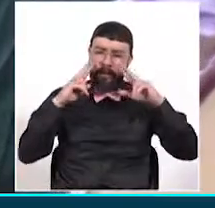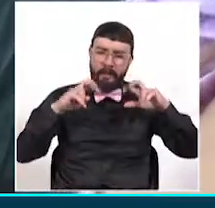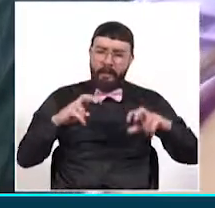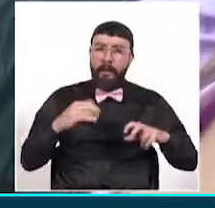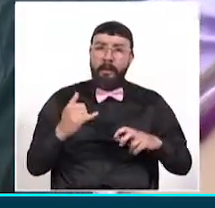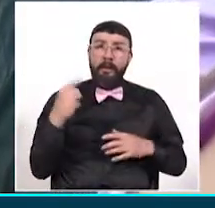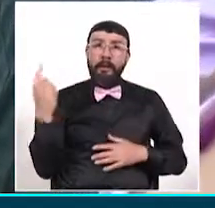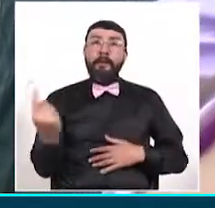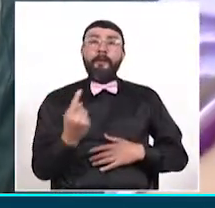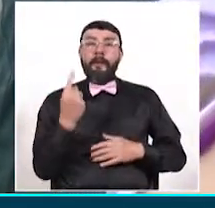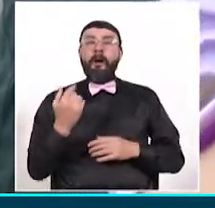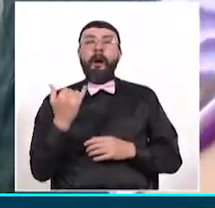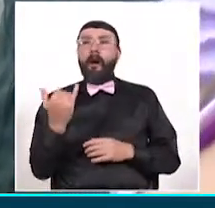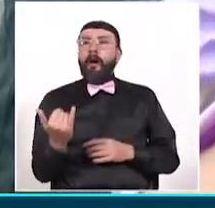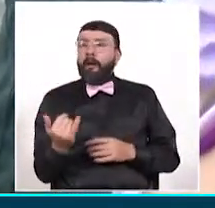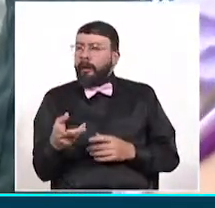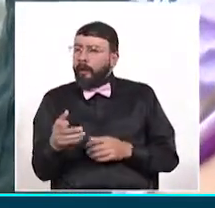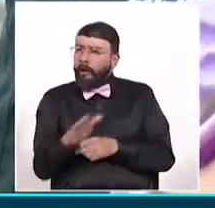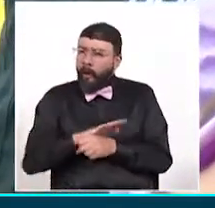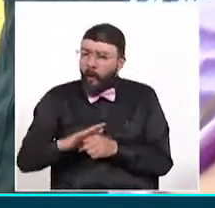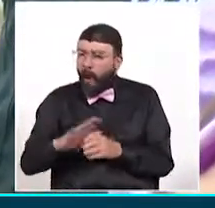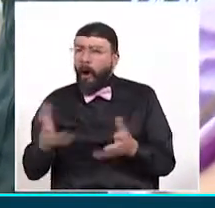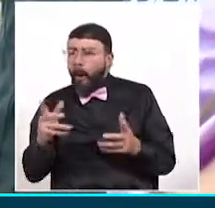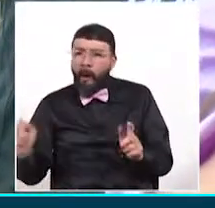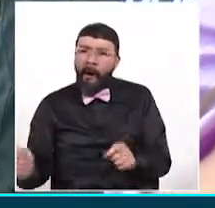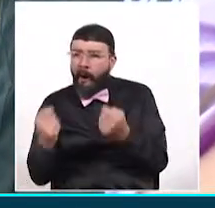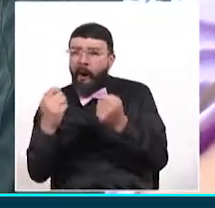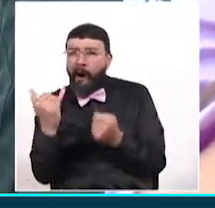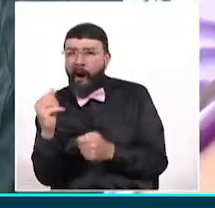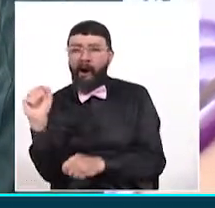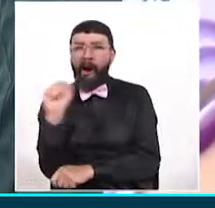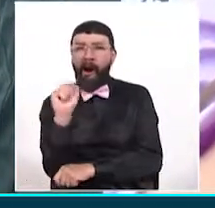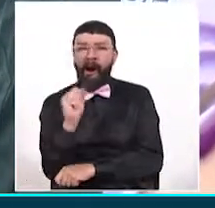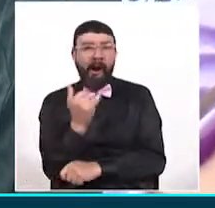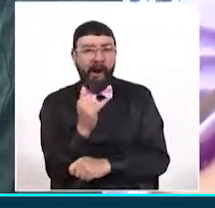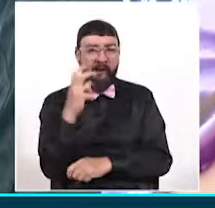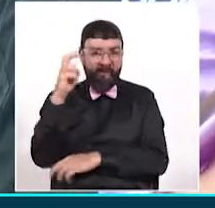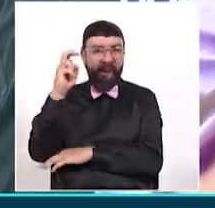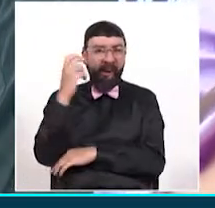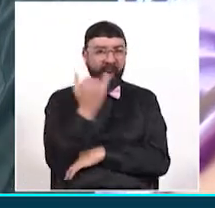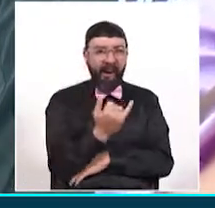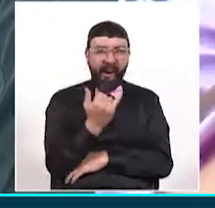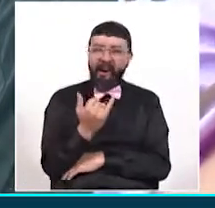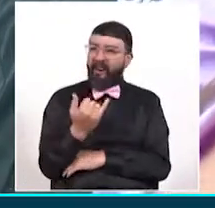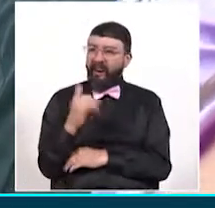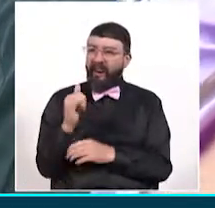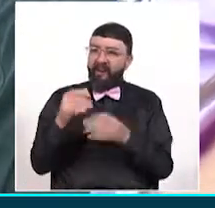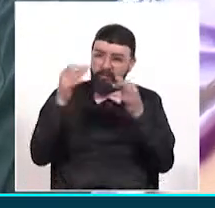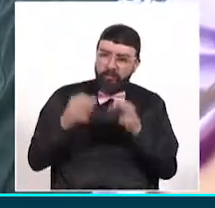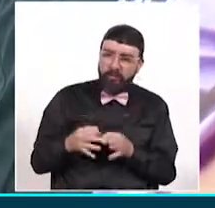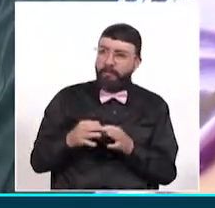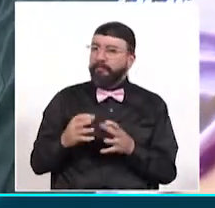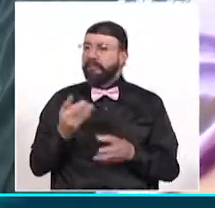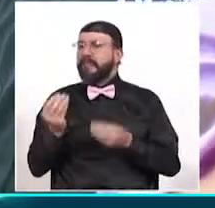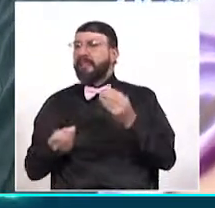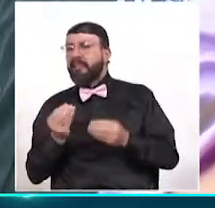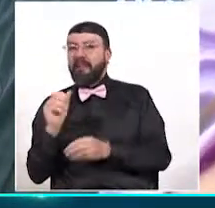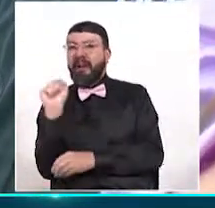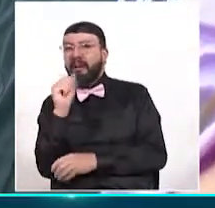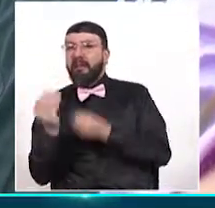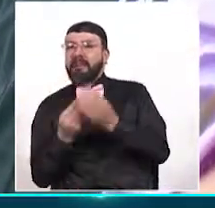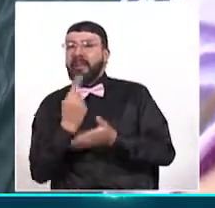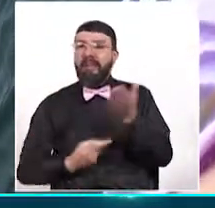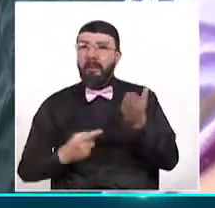en qué situación fue que se recuperó el vehículo, ya la fiscalía estima pertinente cuál es la disposición final de ese vehículo.